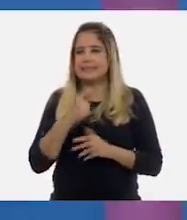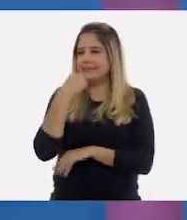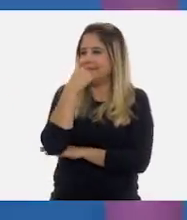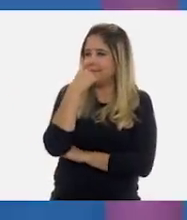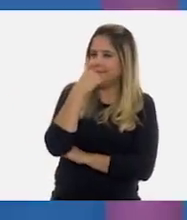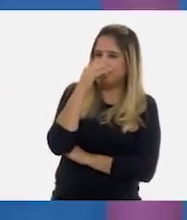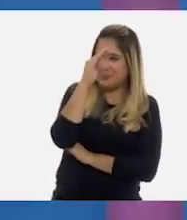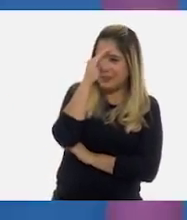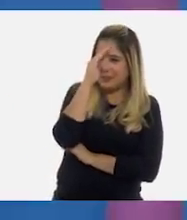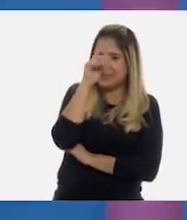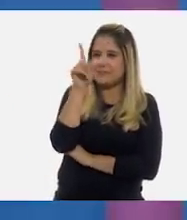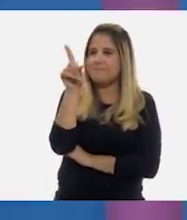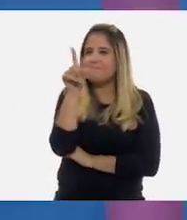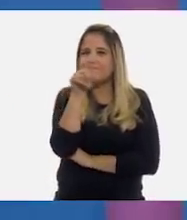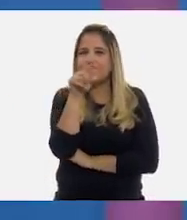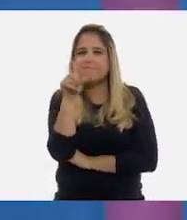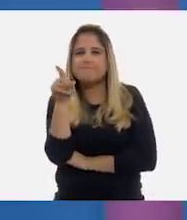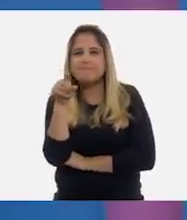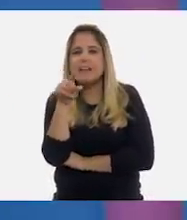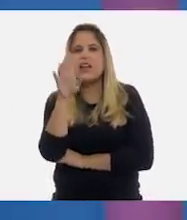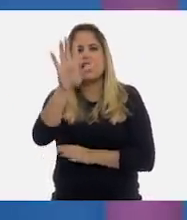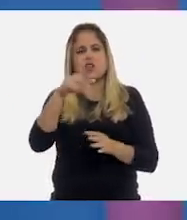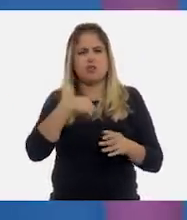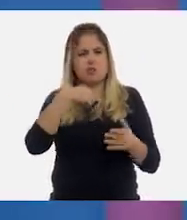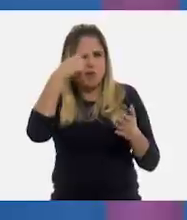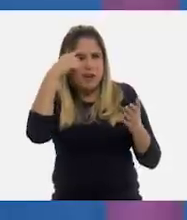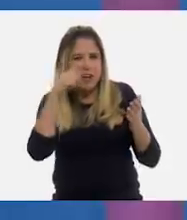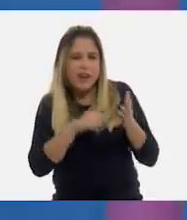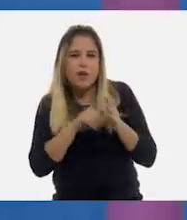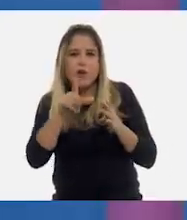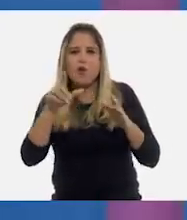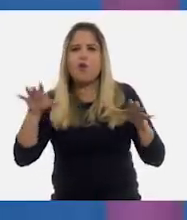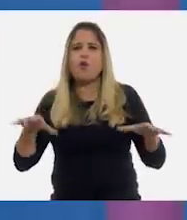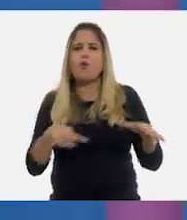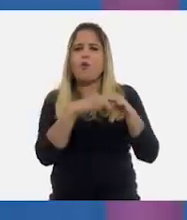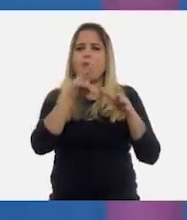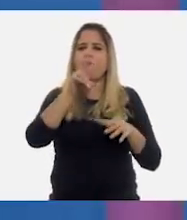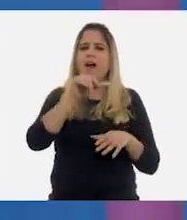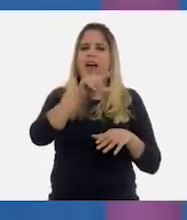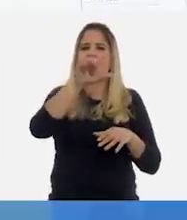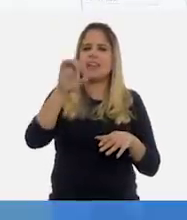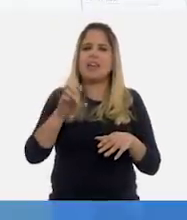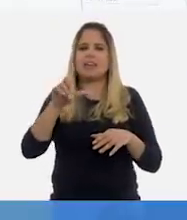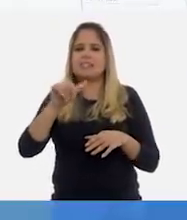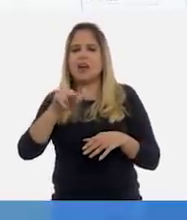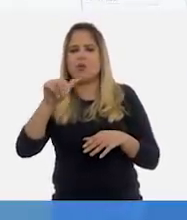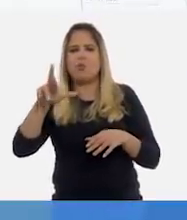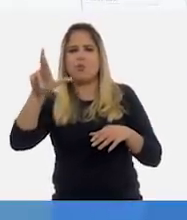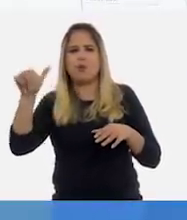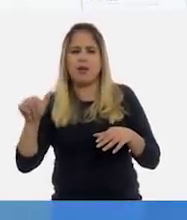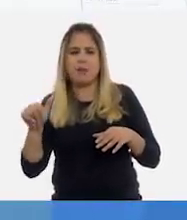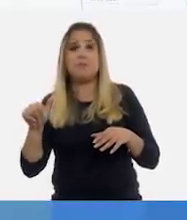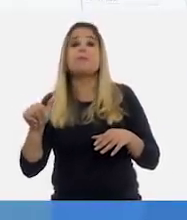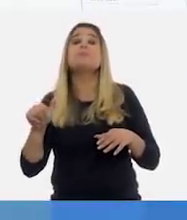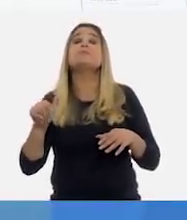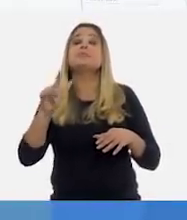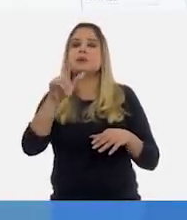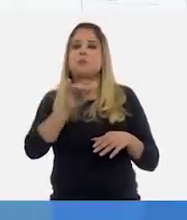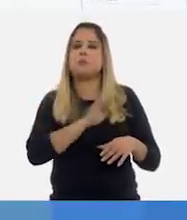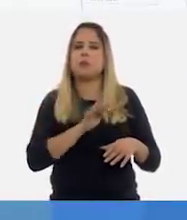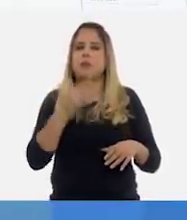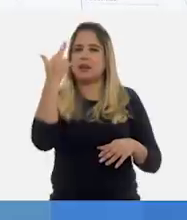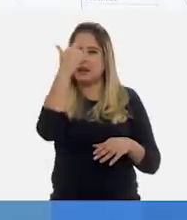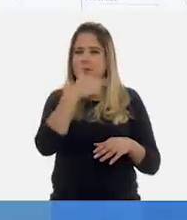pensar, maestra. Yo creo que en los valles y en las llanuras, ¿no? Eso lo podremos verificar